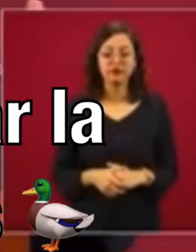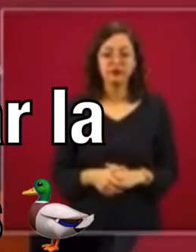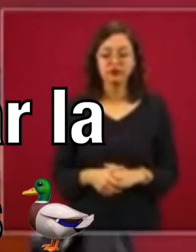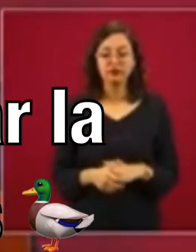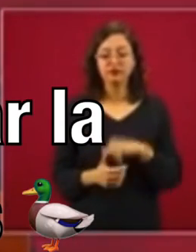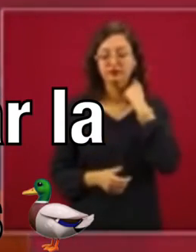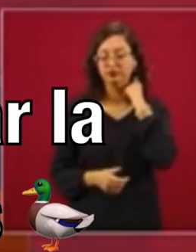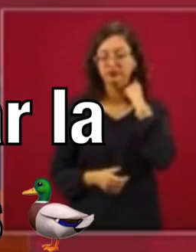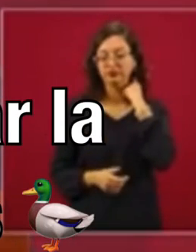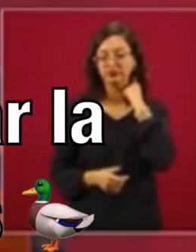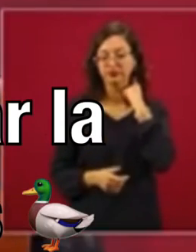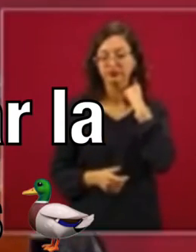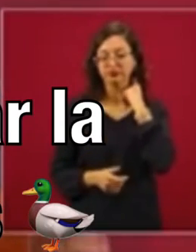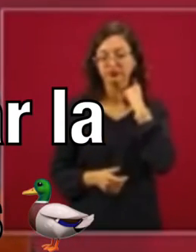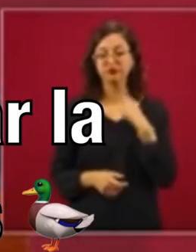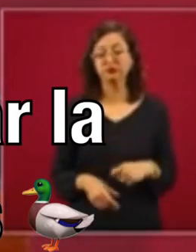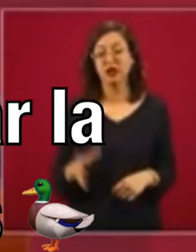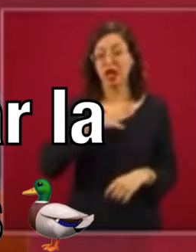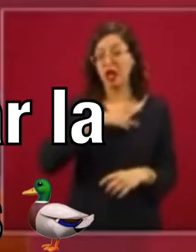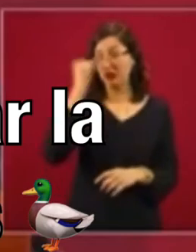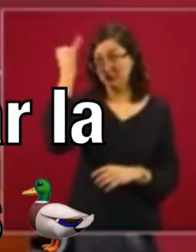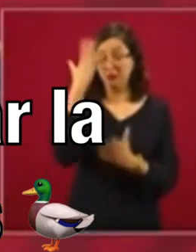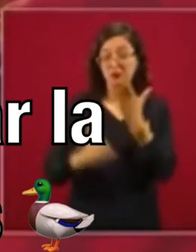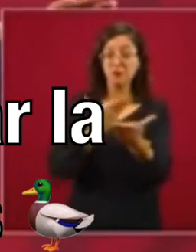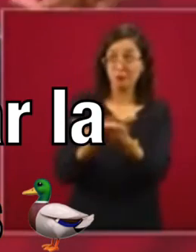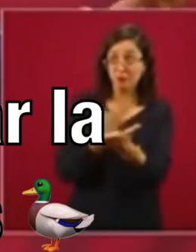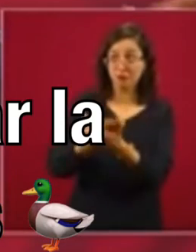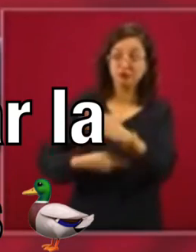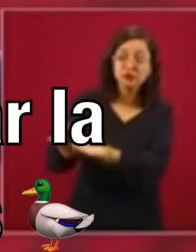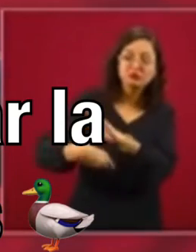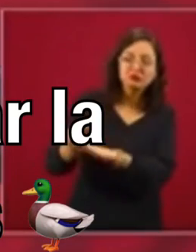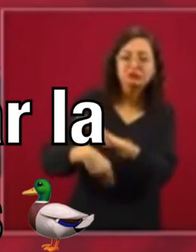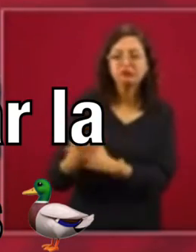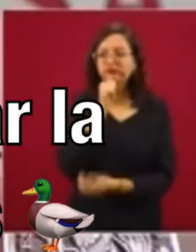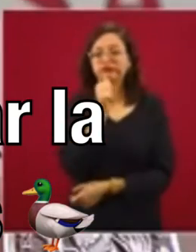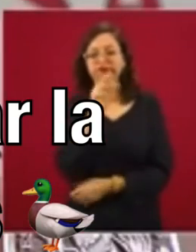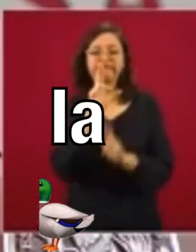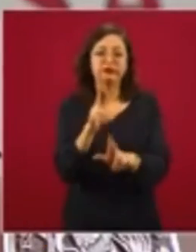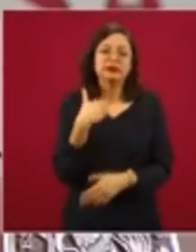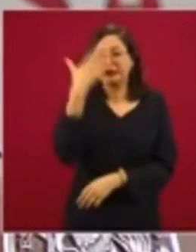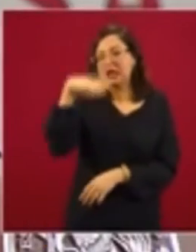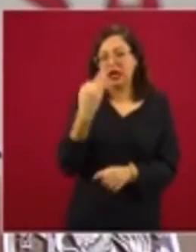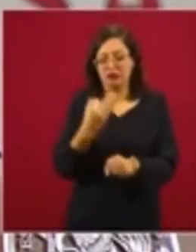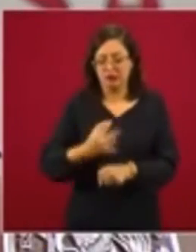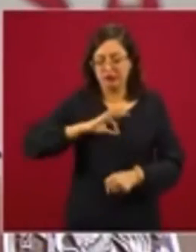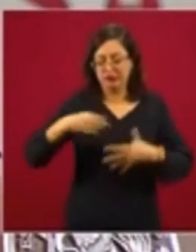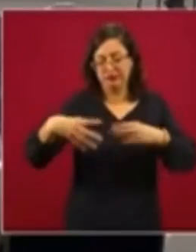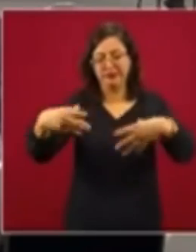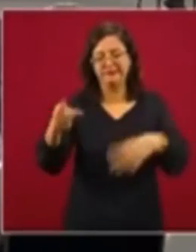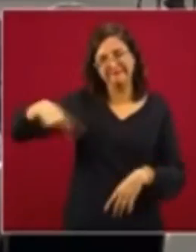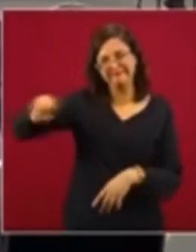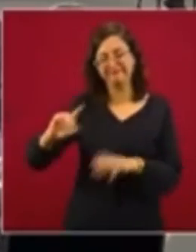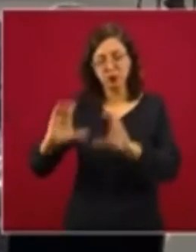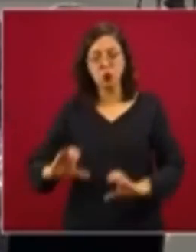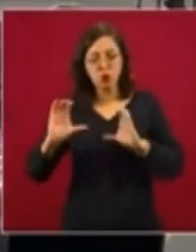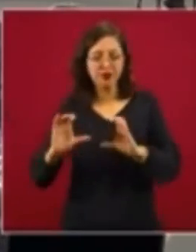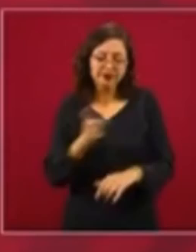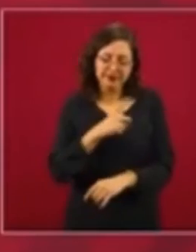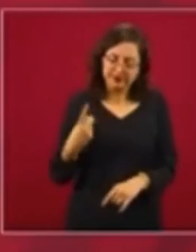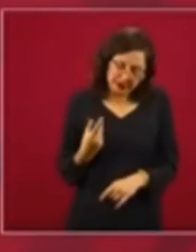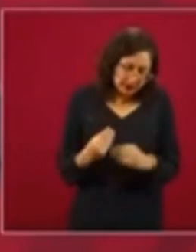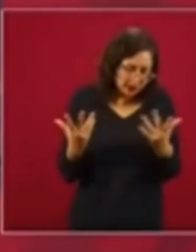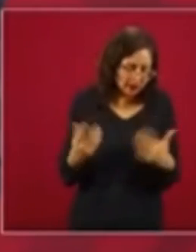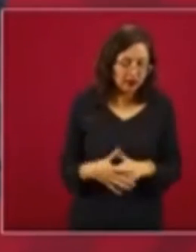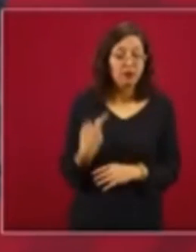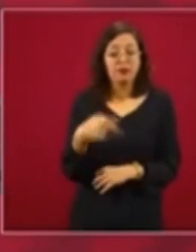iniciativas pendientes. Yo sé que ahora por la pandemia tienen que cuidarse, pero ojalá y